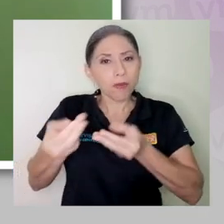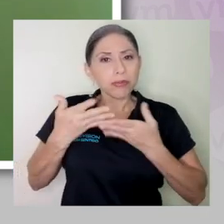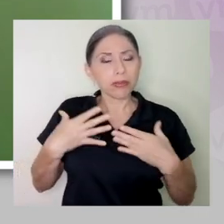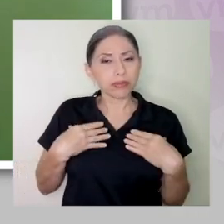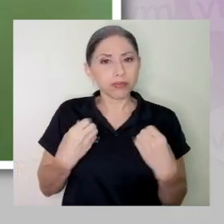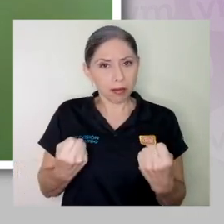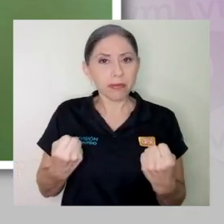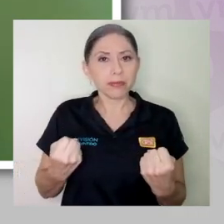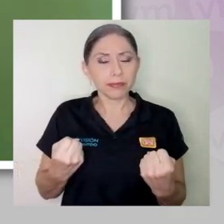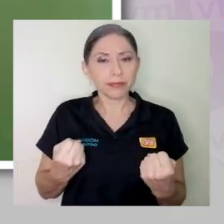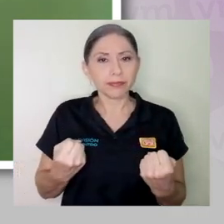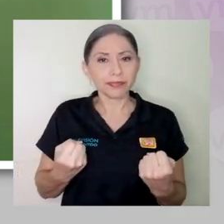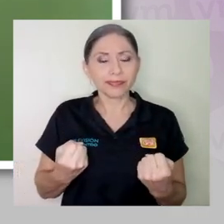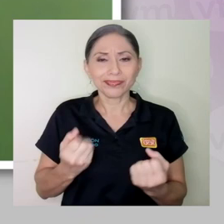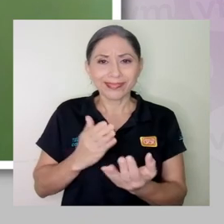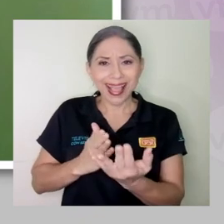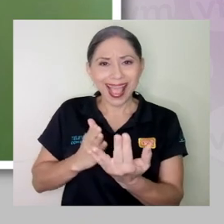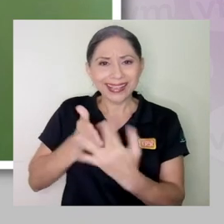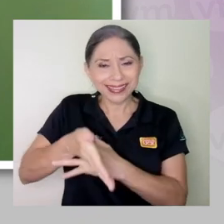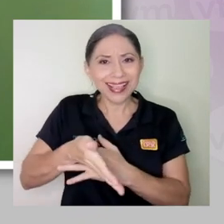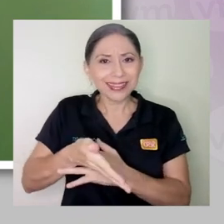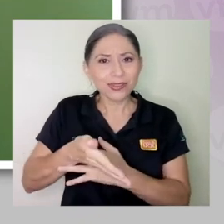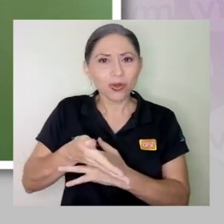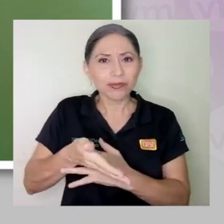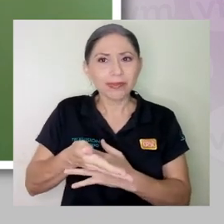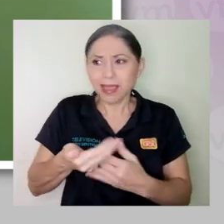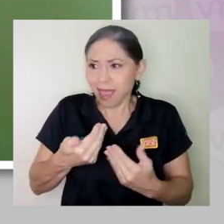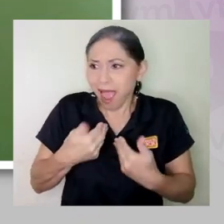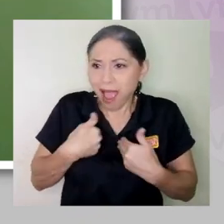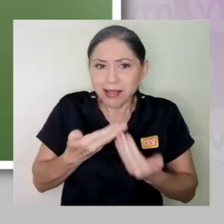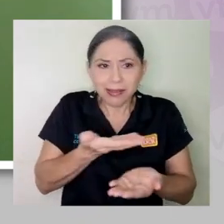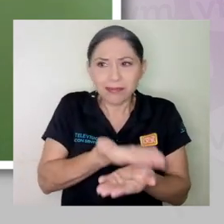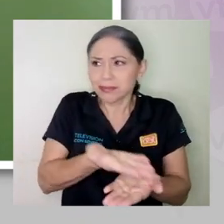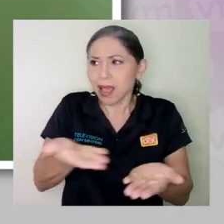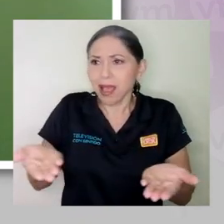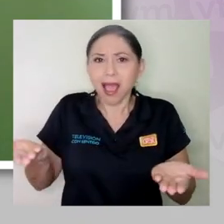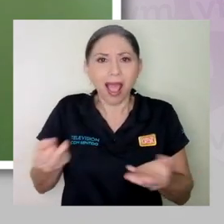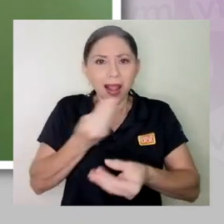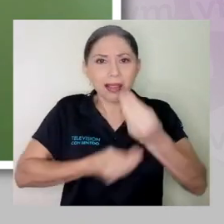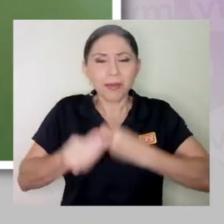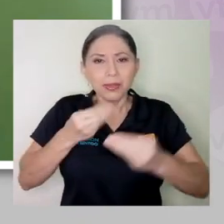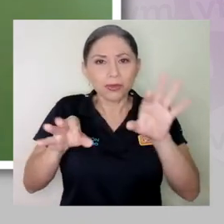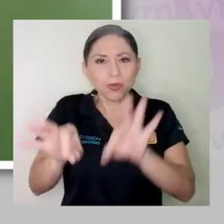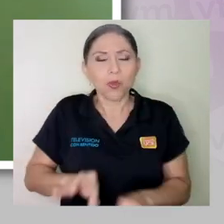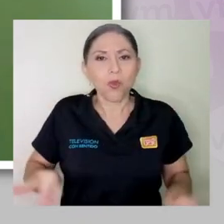Tener acceso y disponibilidad a los alimentos, eso es muy importante. Entonces,